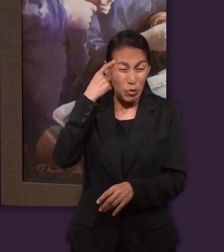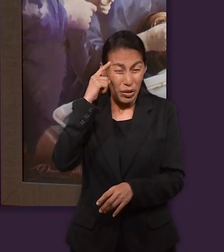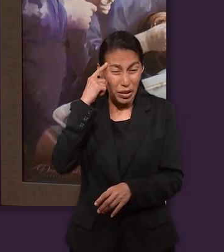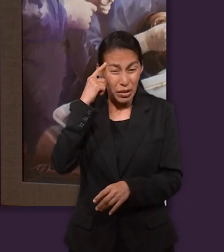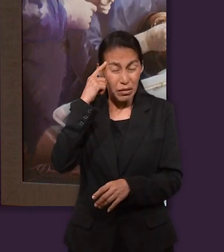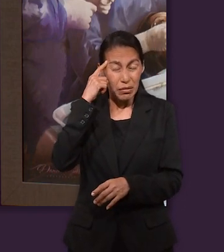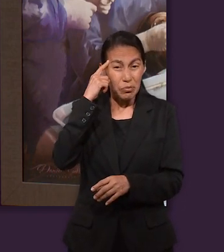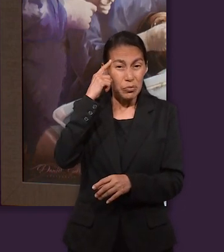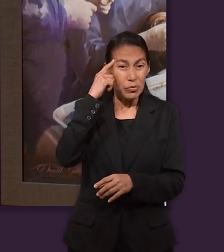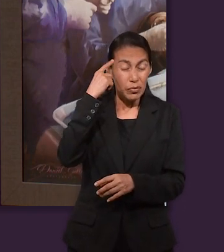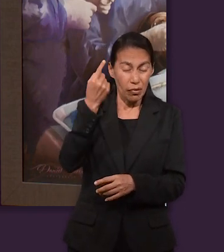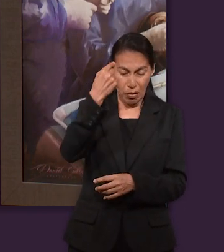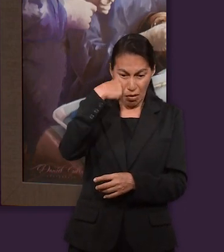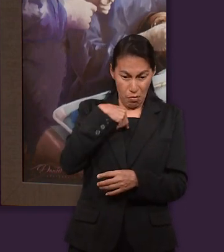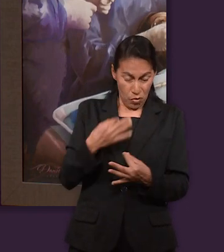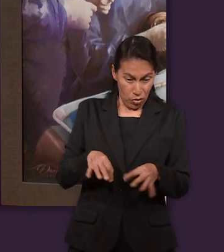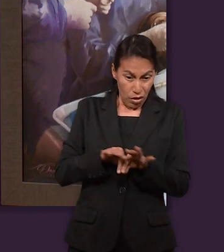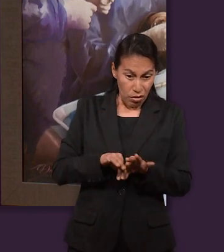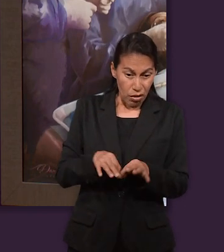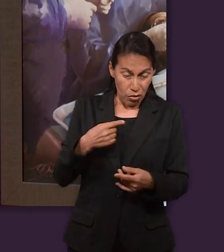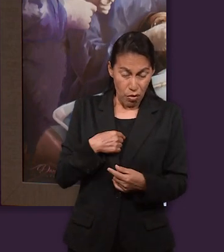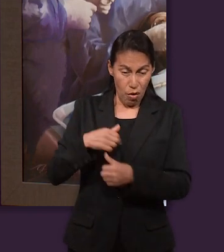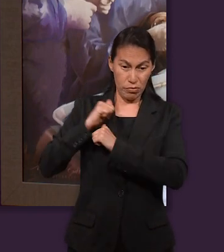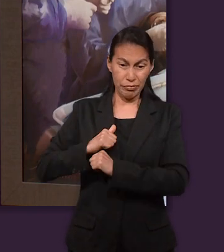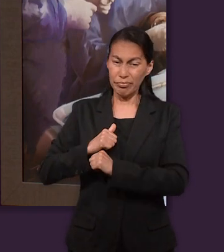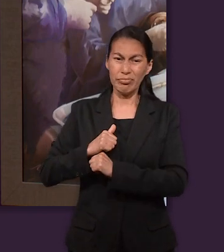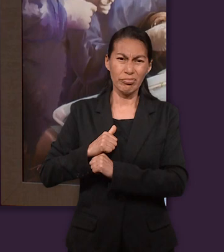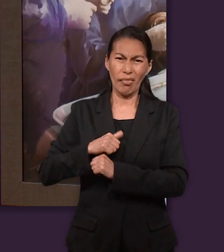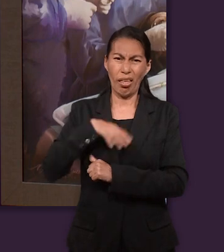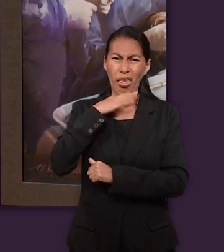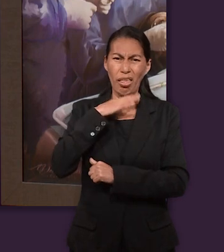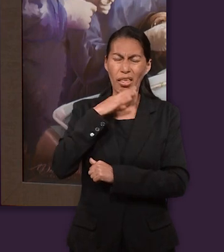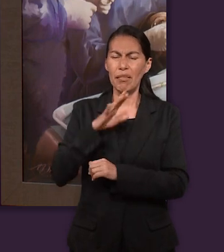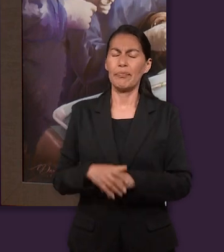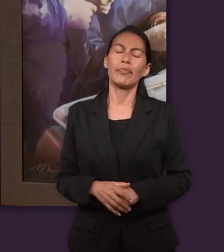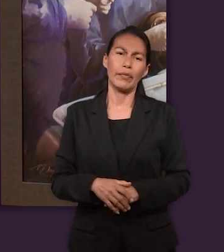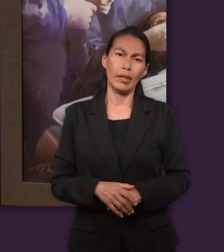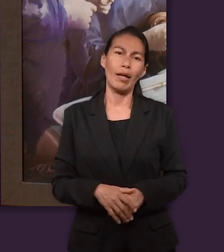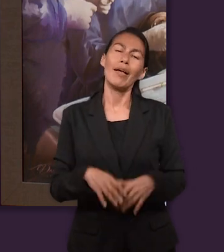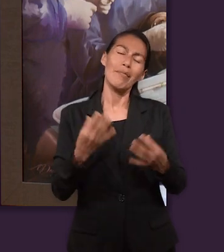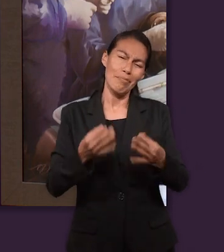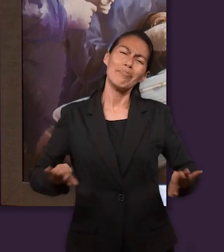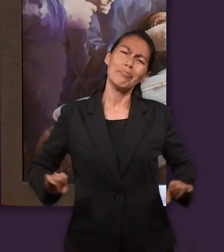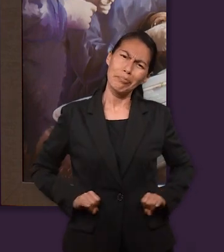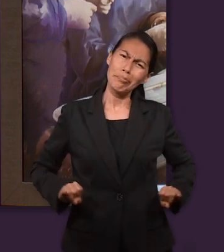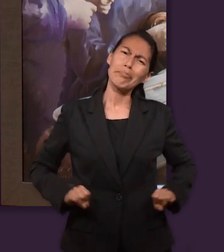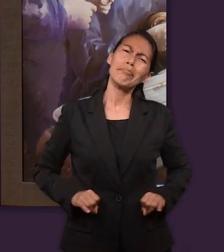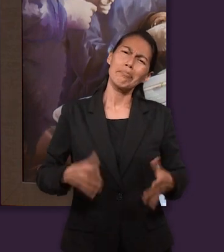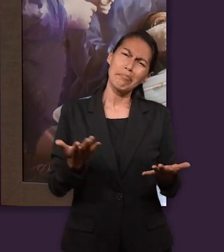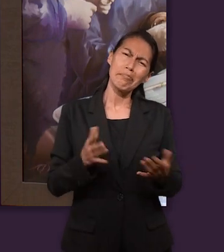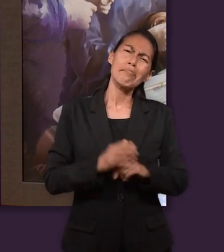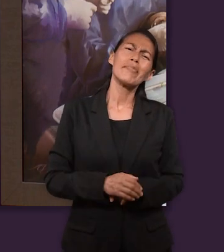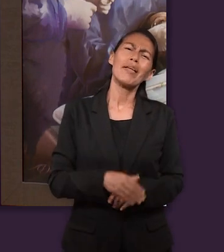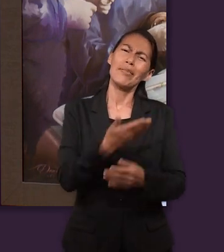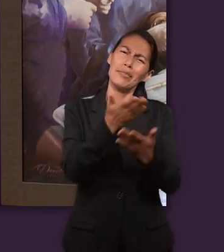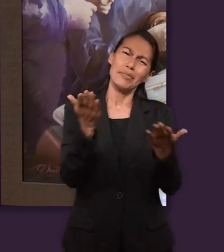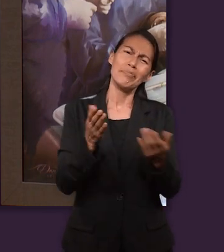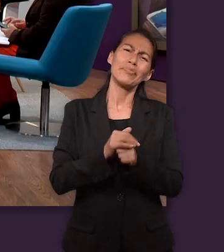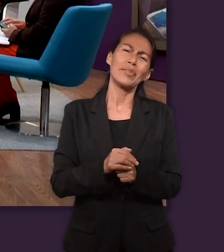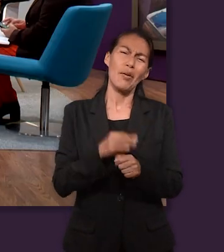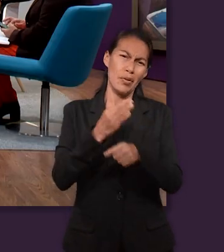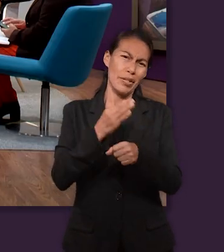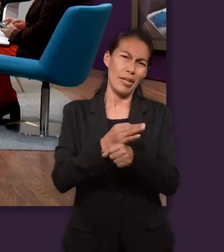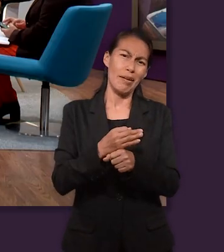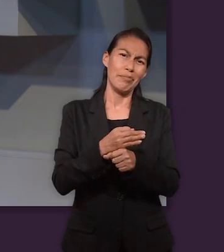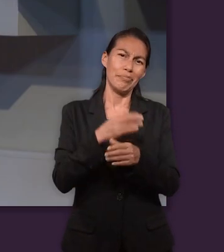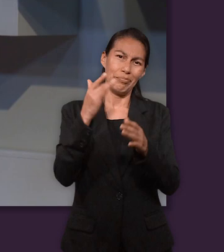corroe la envidia en el corazón, ya no ves tu estatuto. Ya no ves lo importante que eres. Te enceleses. Tenselas por esa persona. Así es. Es una